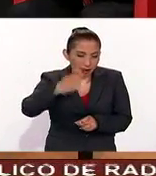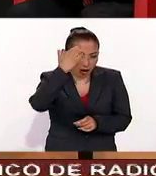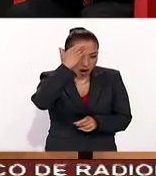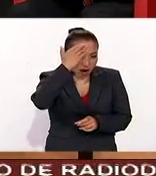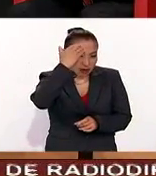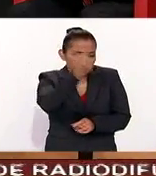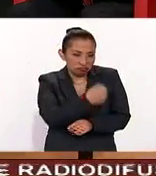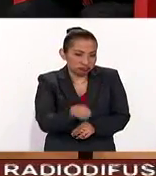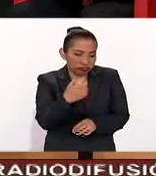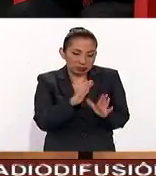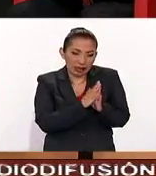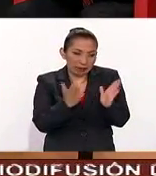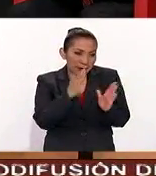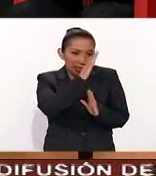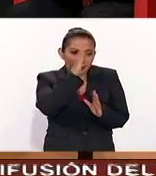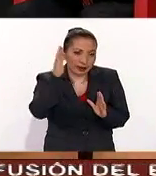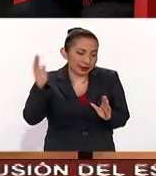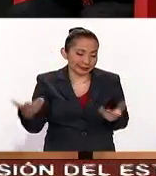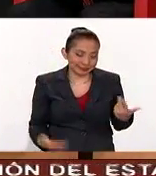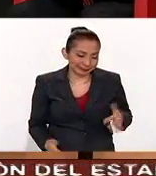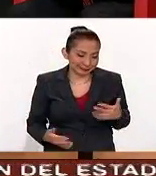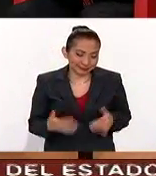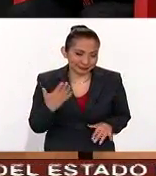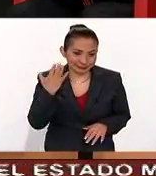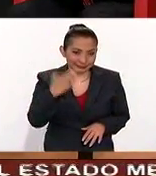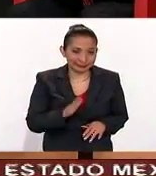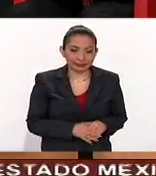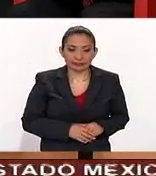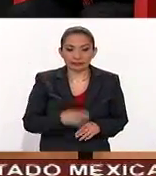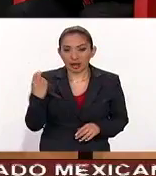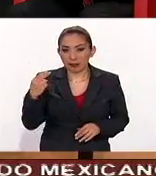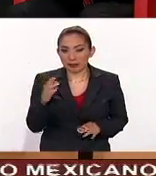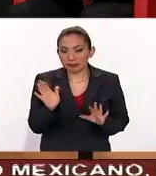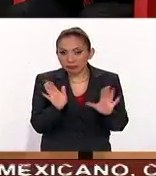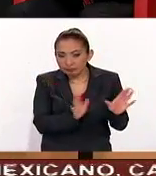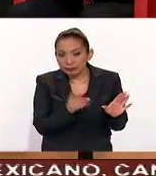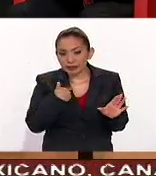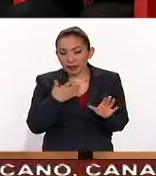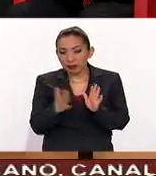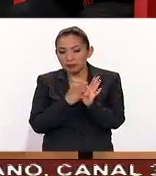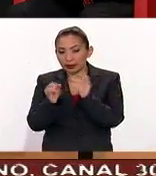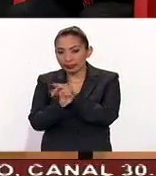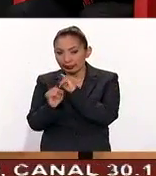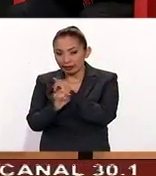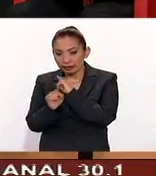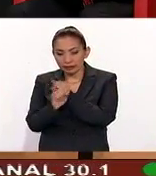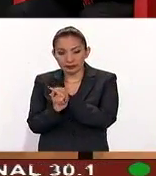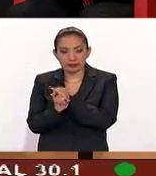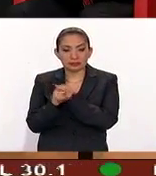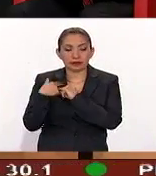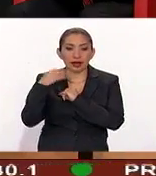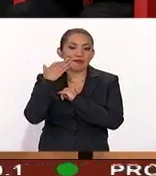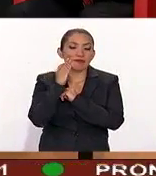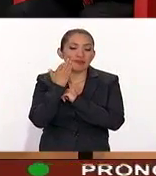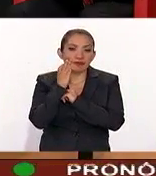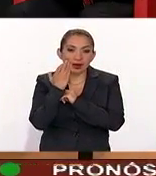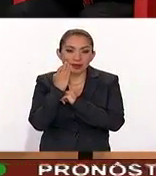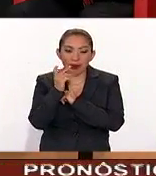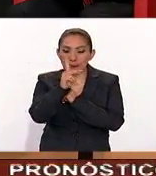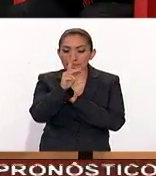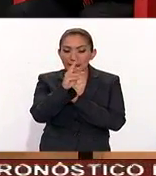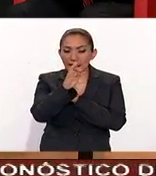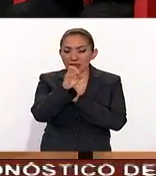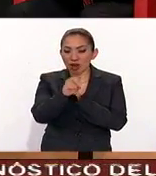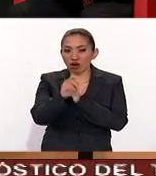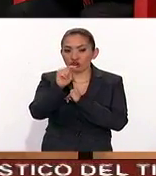todos sabemos cuáles son esas librerías sin duda alguna y nosotros tenemos una página de internet también en facebook como Pedro